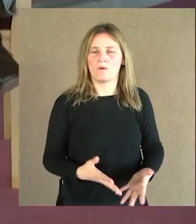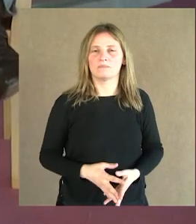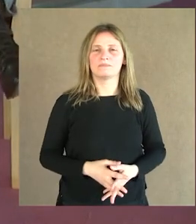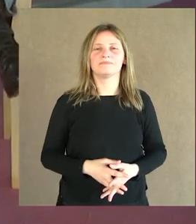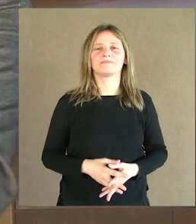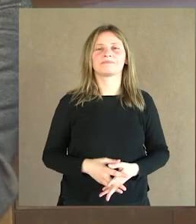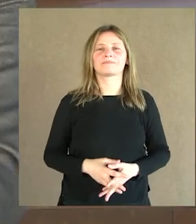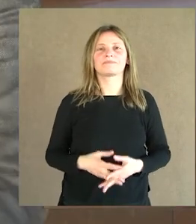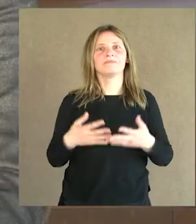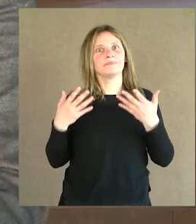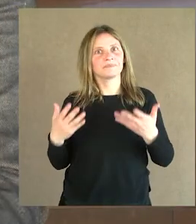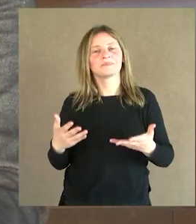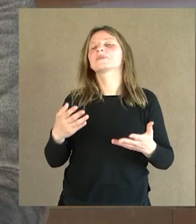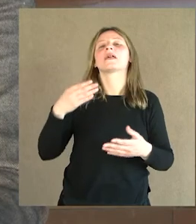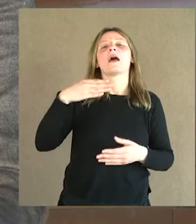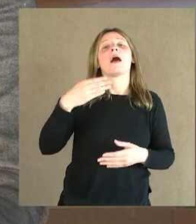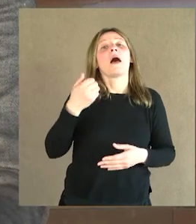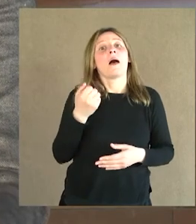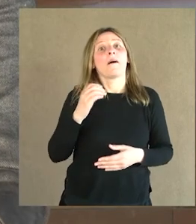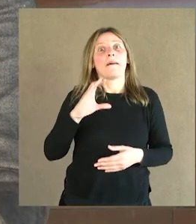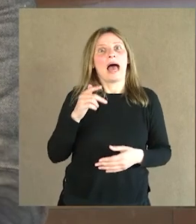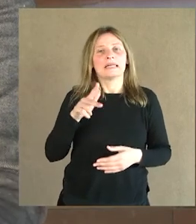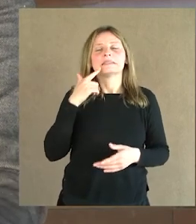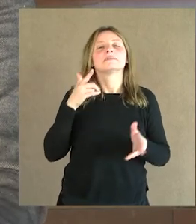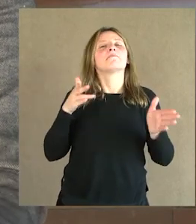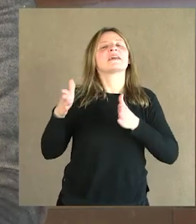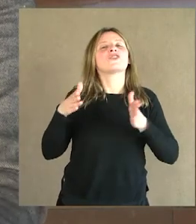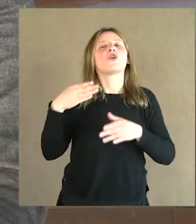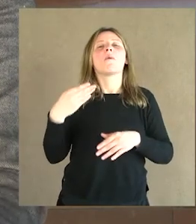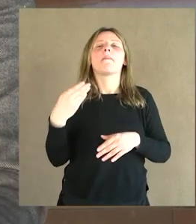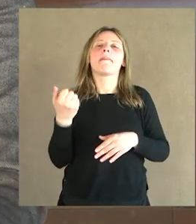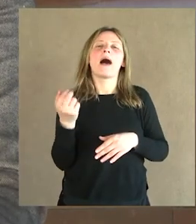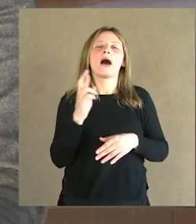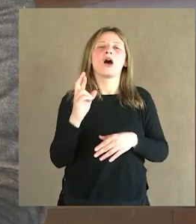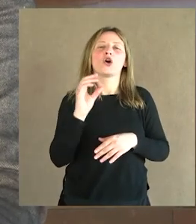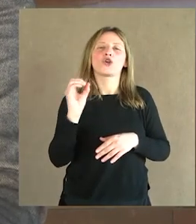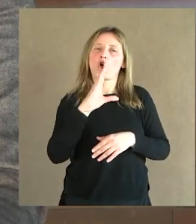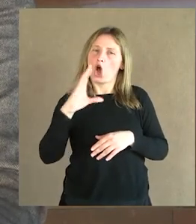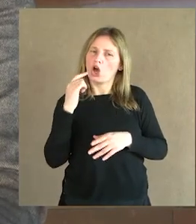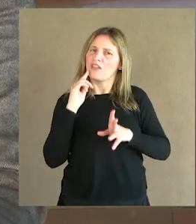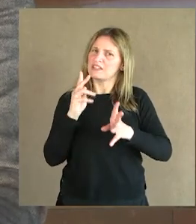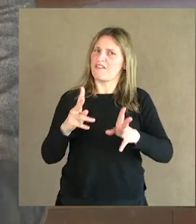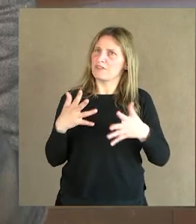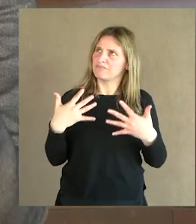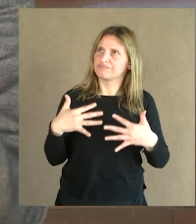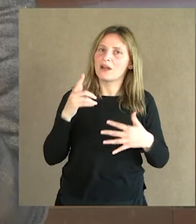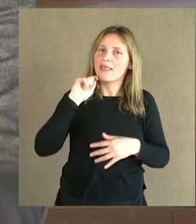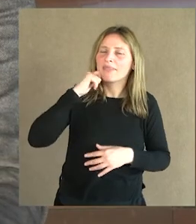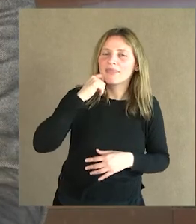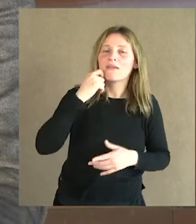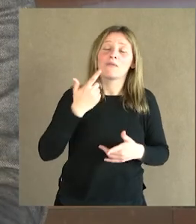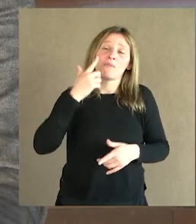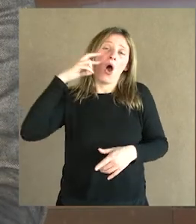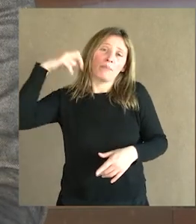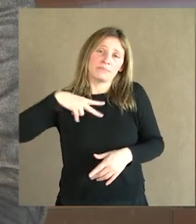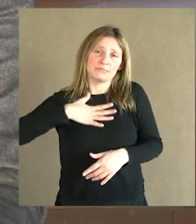Bueno, tanto Bach como todos los compositores que pertenecen al periodo barroco tienen un desafío muy lindo y es, a mi juicio,